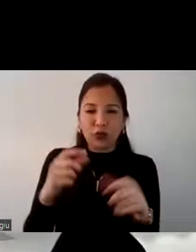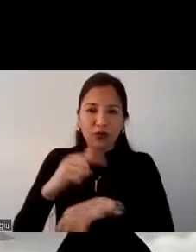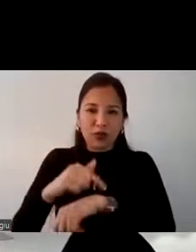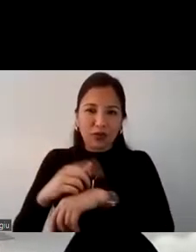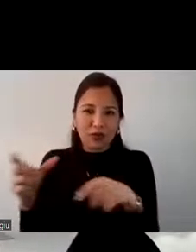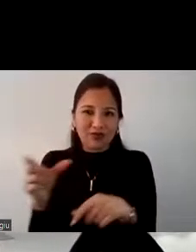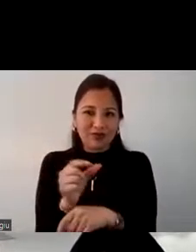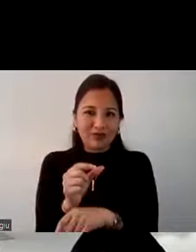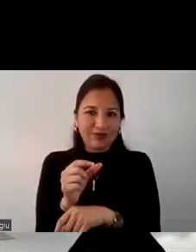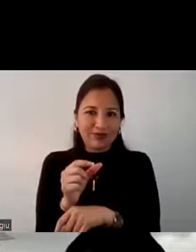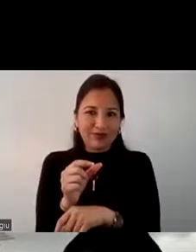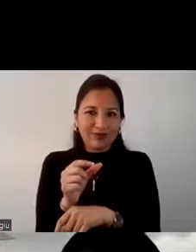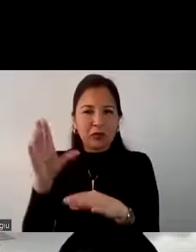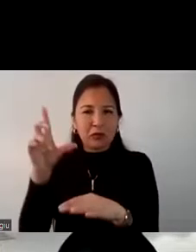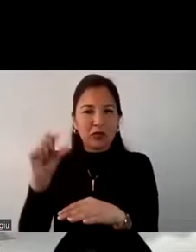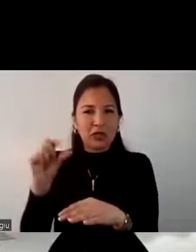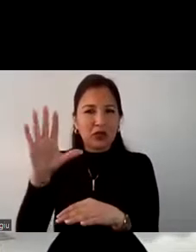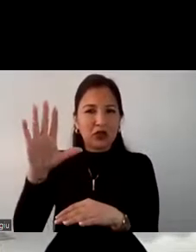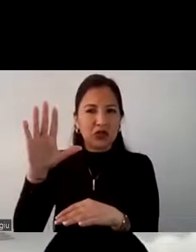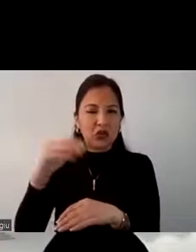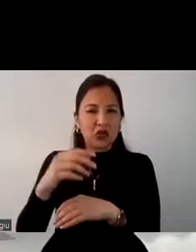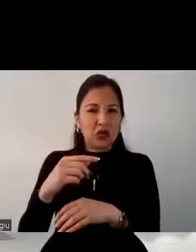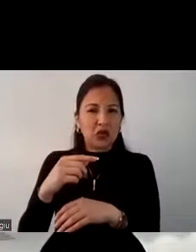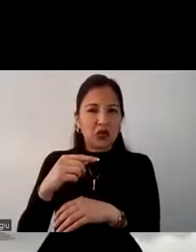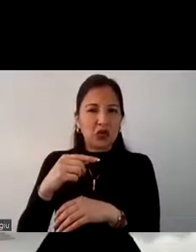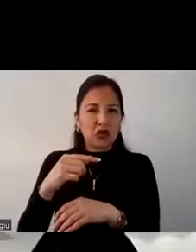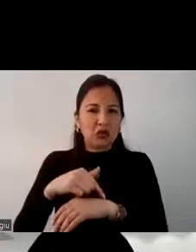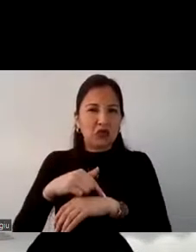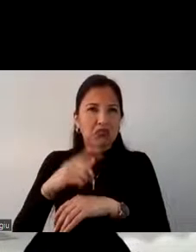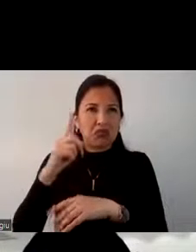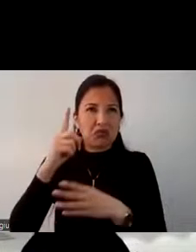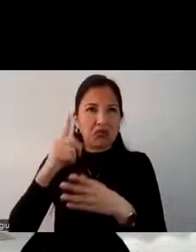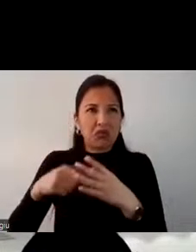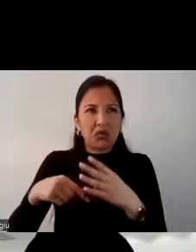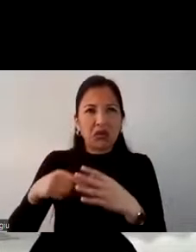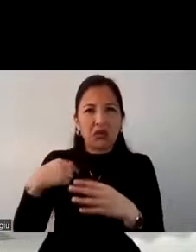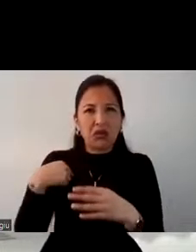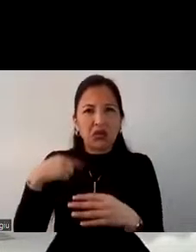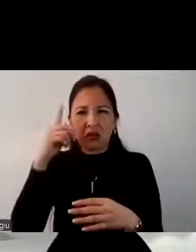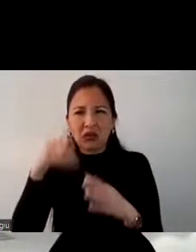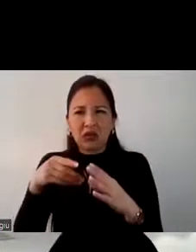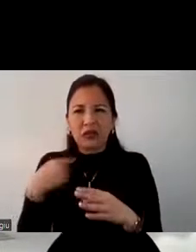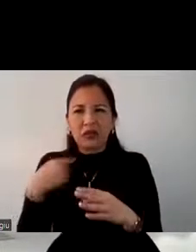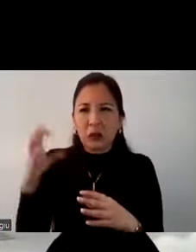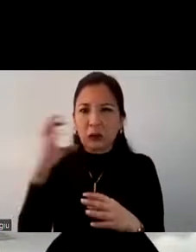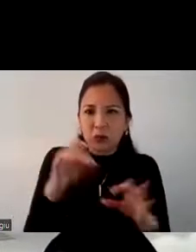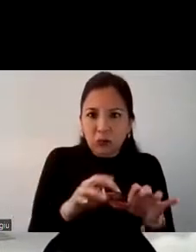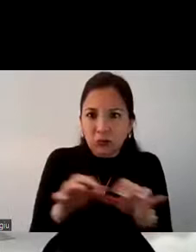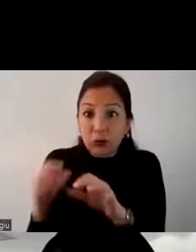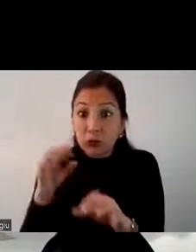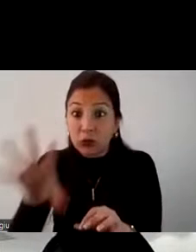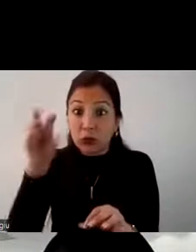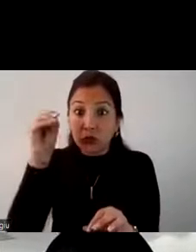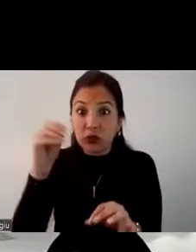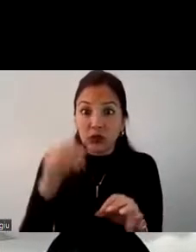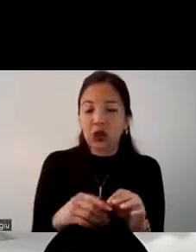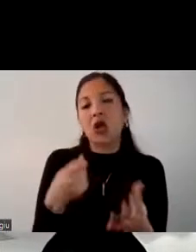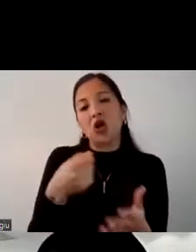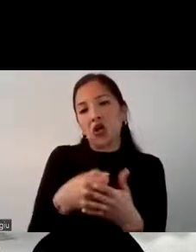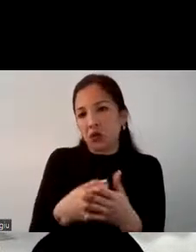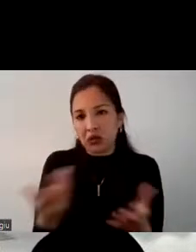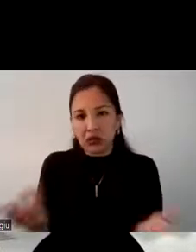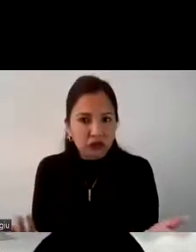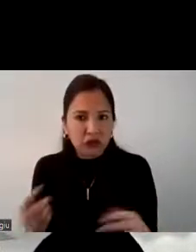menos de cinco días. Quiere decir que son muy rápidos. Al momento de ver alguna promoción, automáticamente ya lo tienen en mente, lo